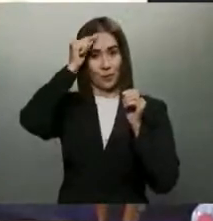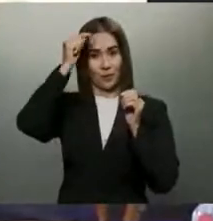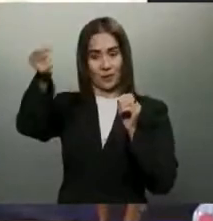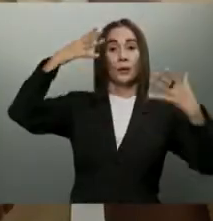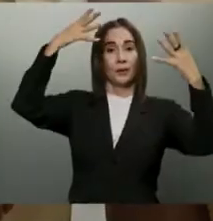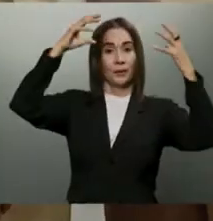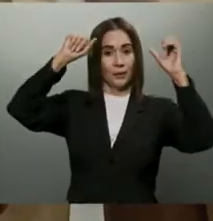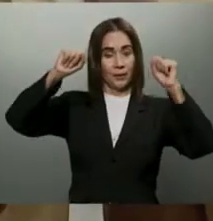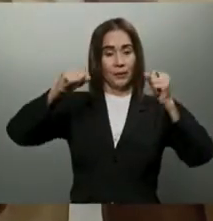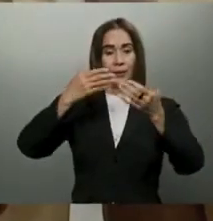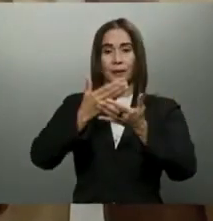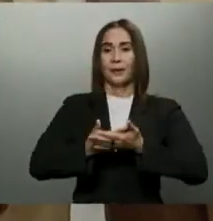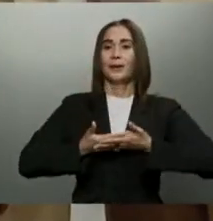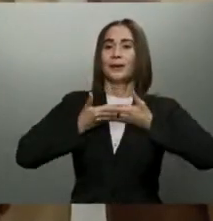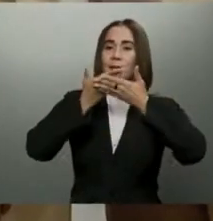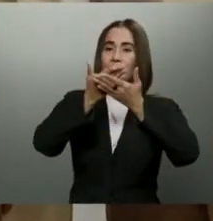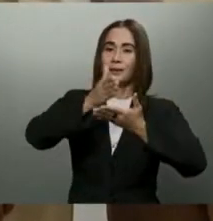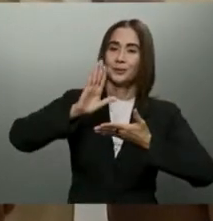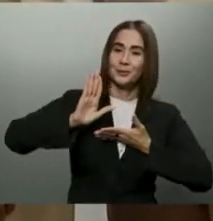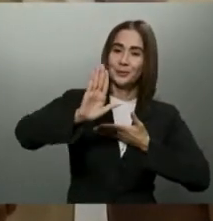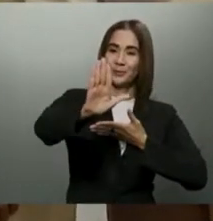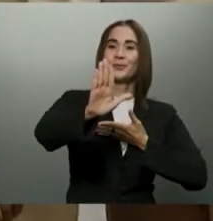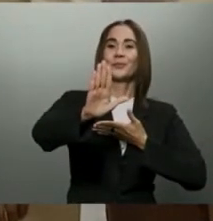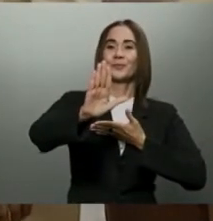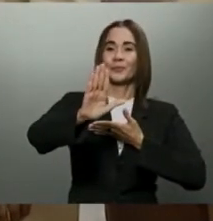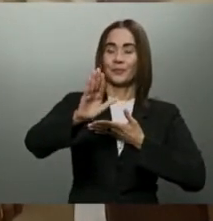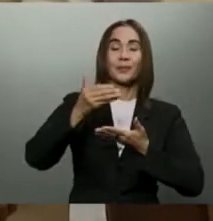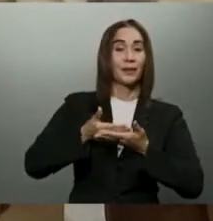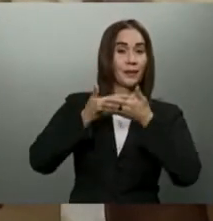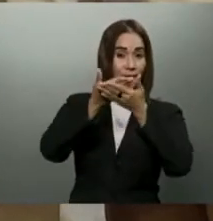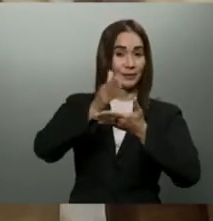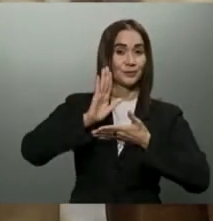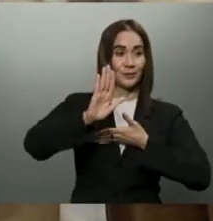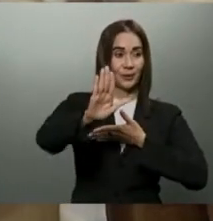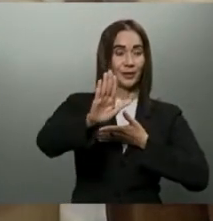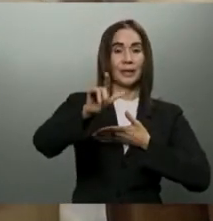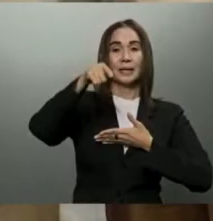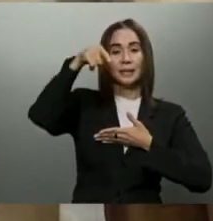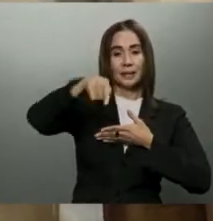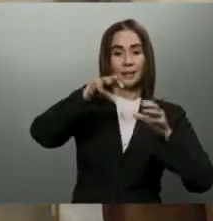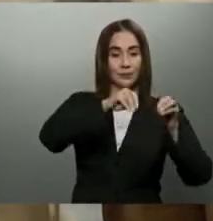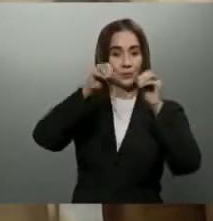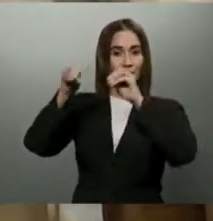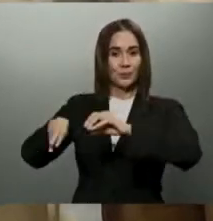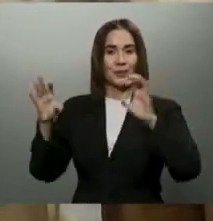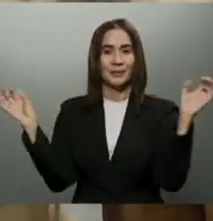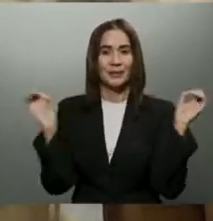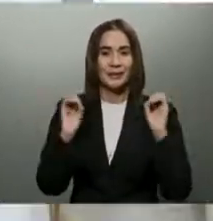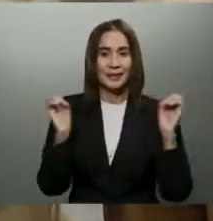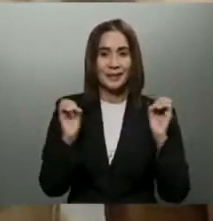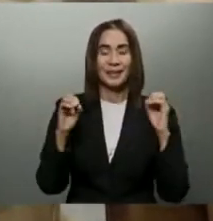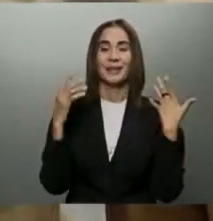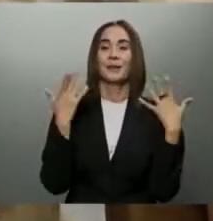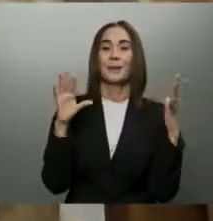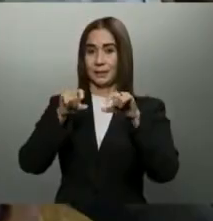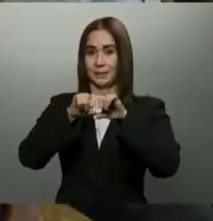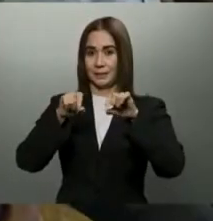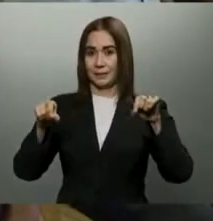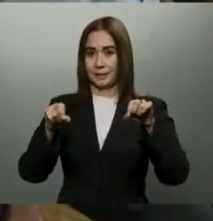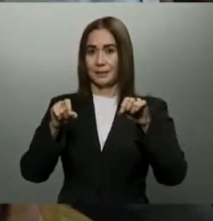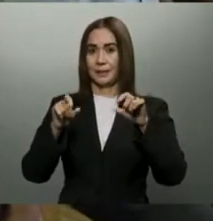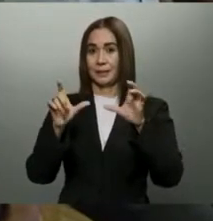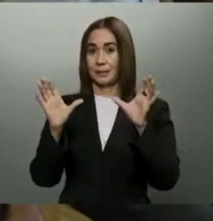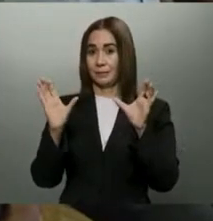trabajando día Eso es suyo señora Benita. Eso es suyo y de ahí no la mueve nadie. Aplauso para la señora